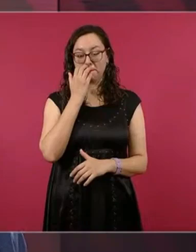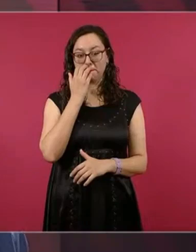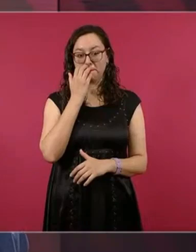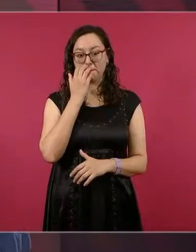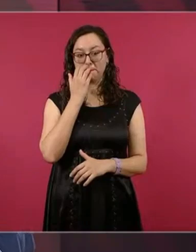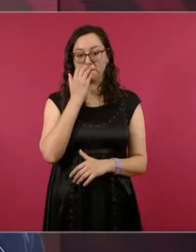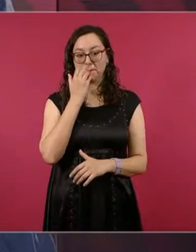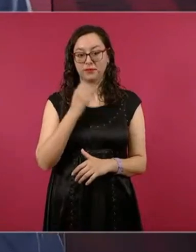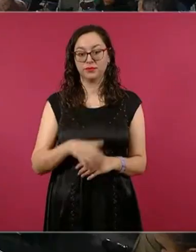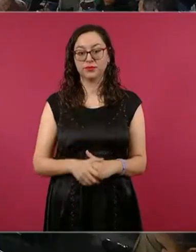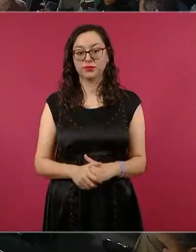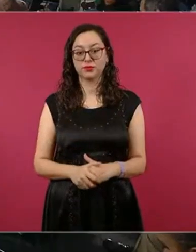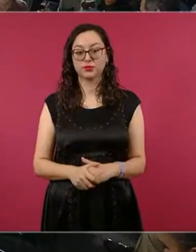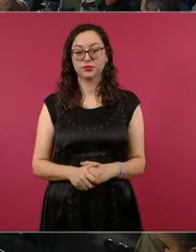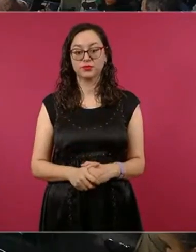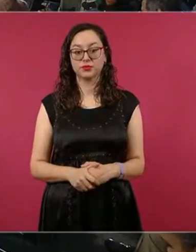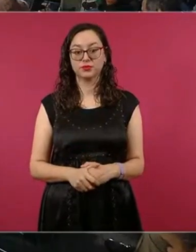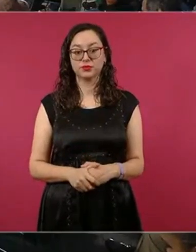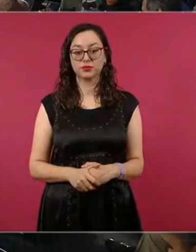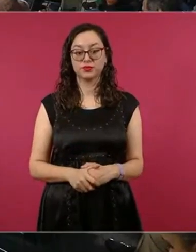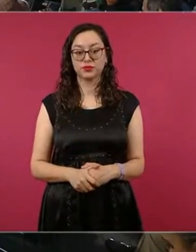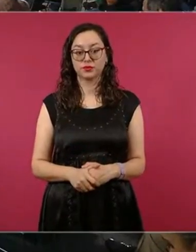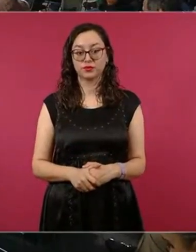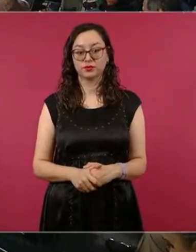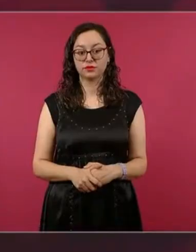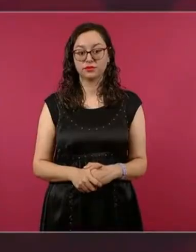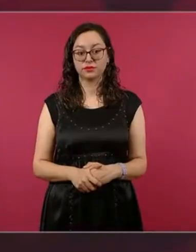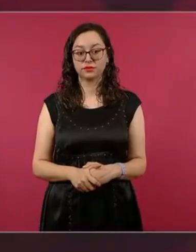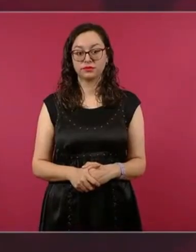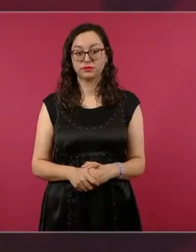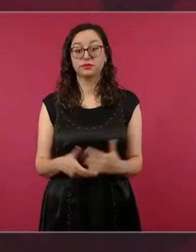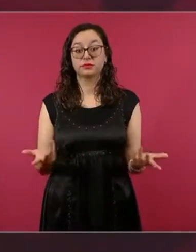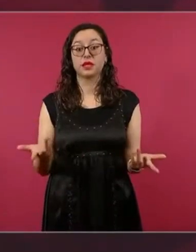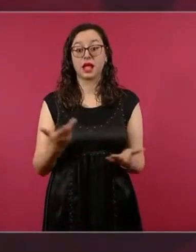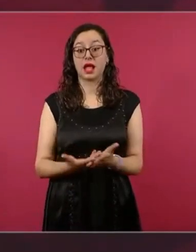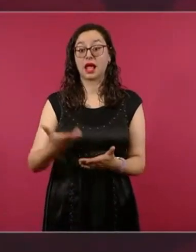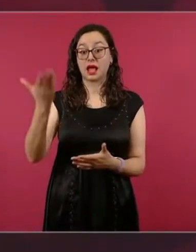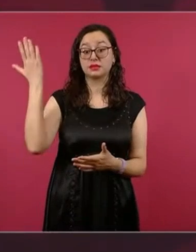antes se decía, la información es poder